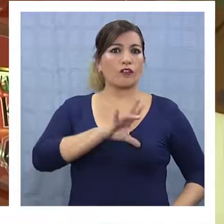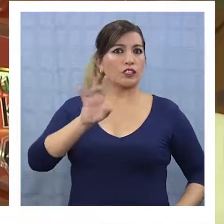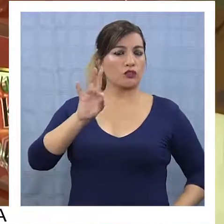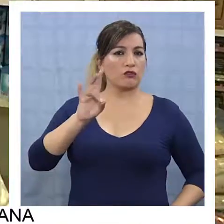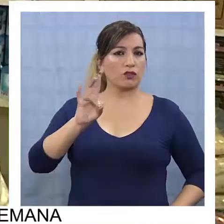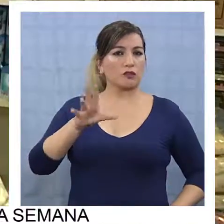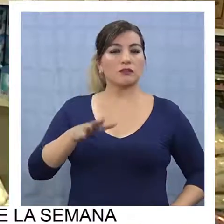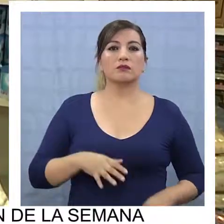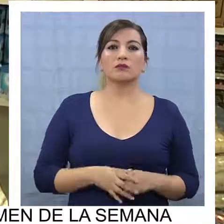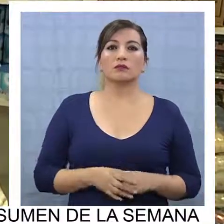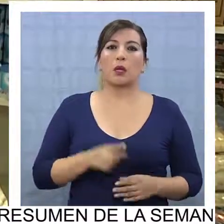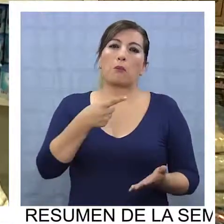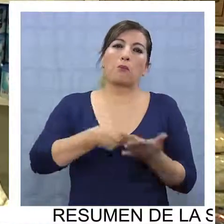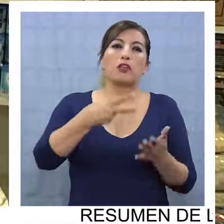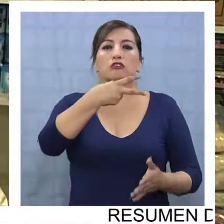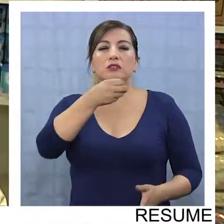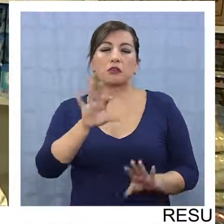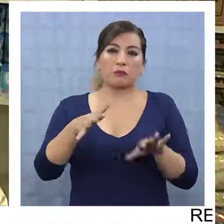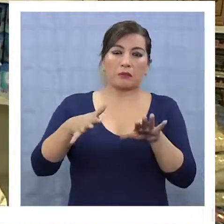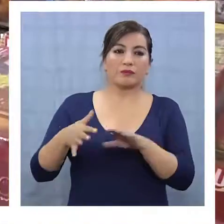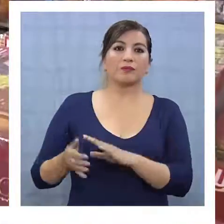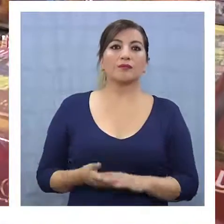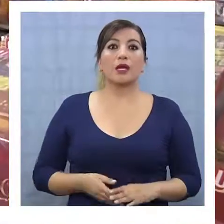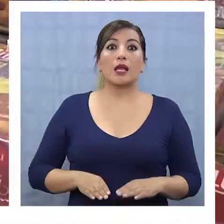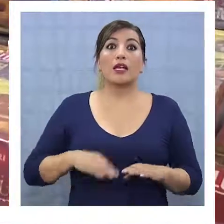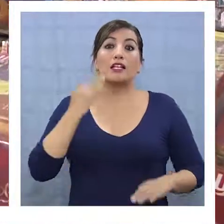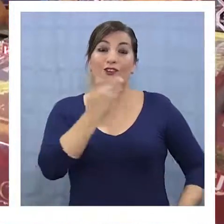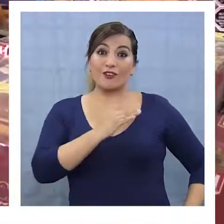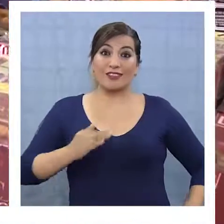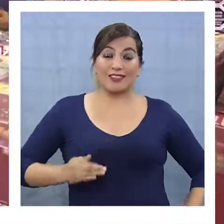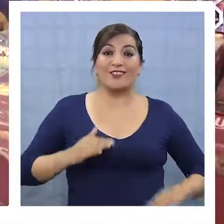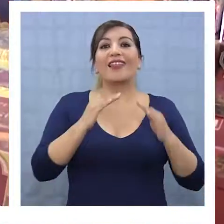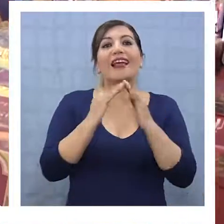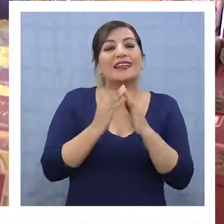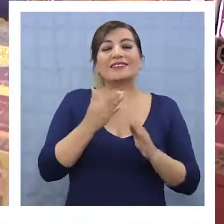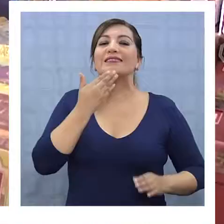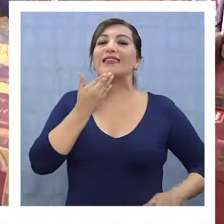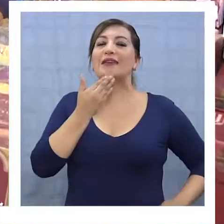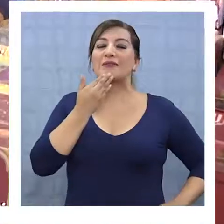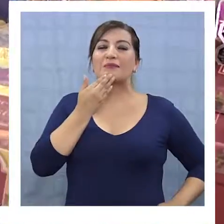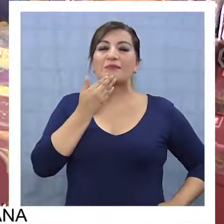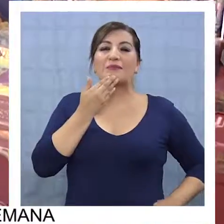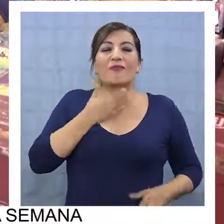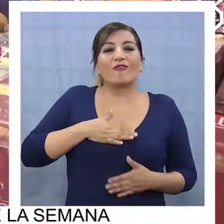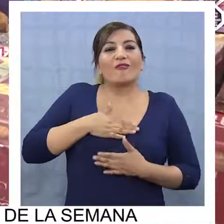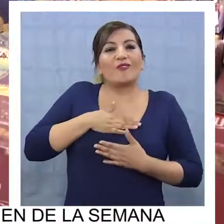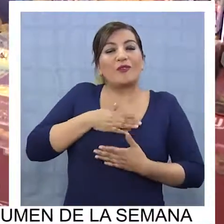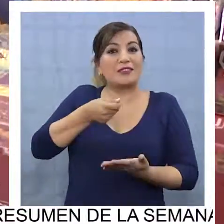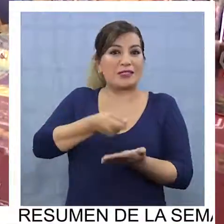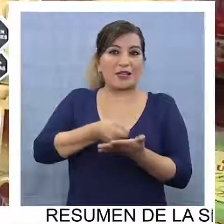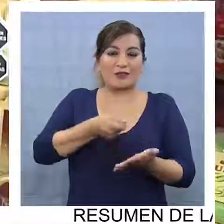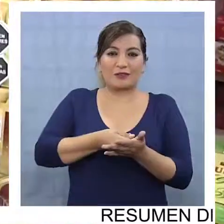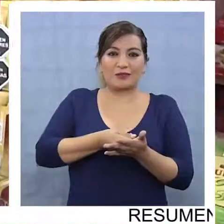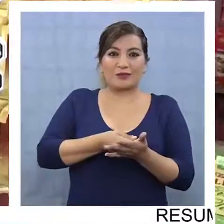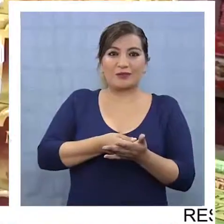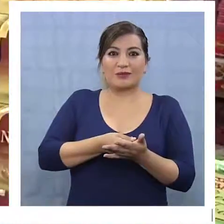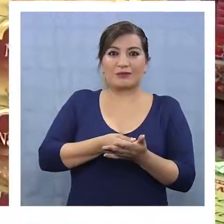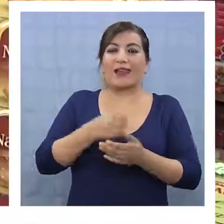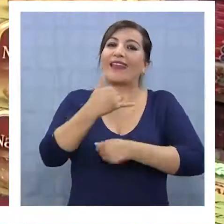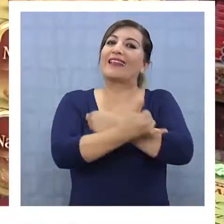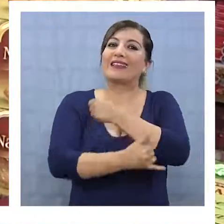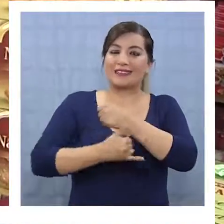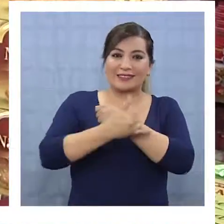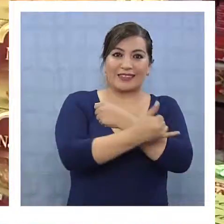¿9.90? 9.90, 1.200. Los más pequeños de la casa también son consentidos con la compra de estos